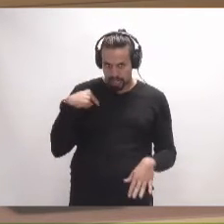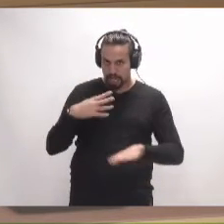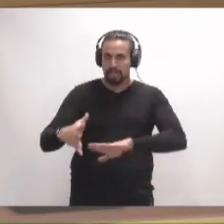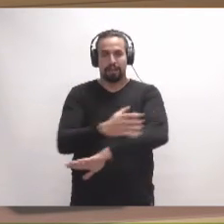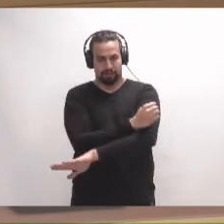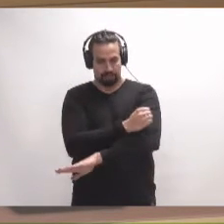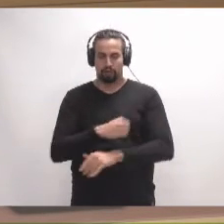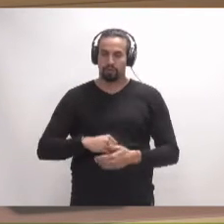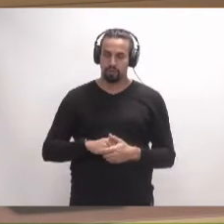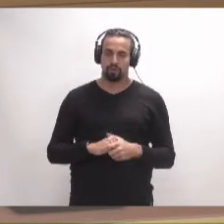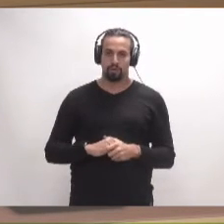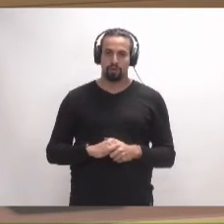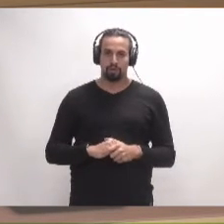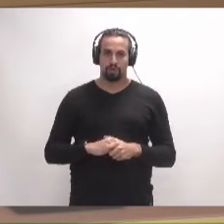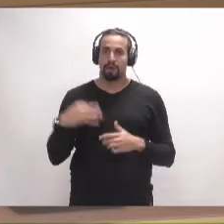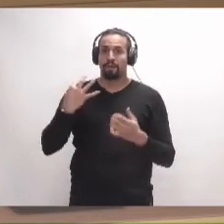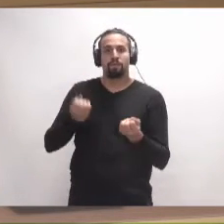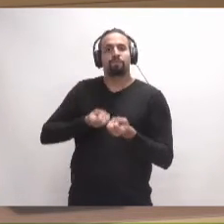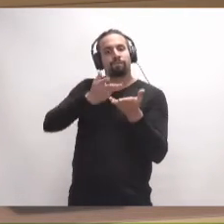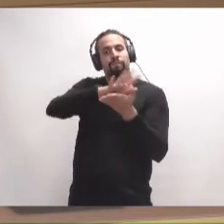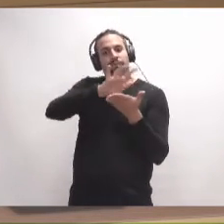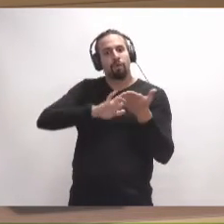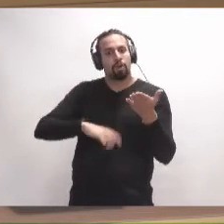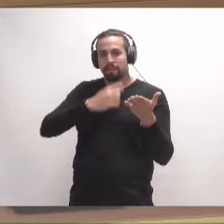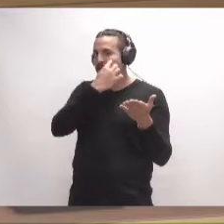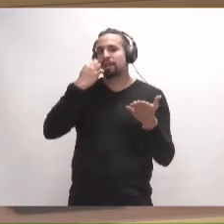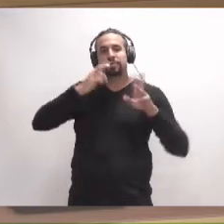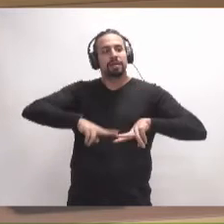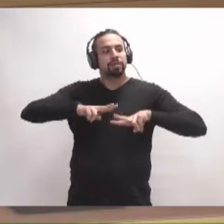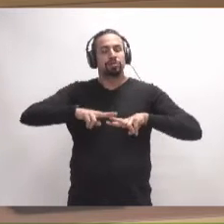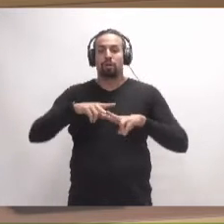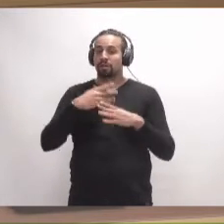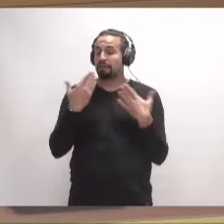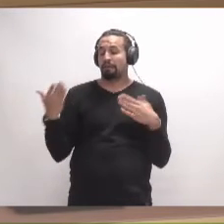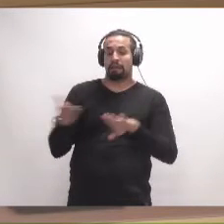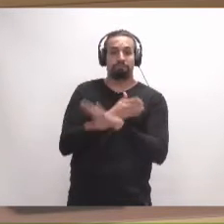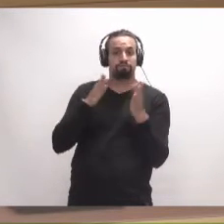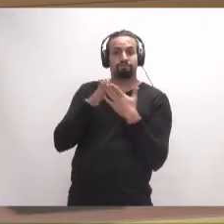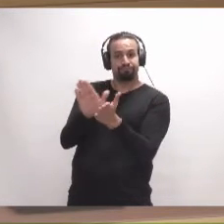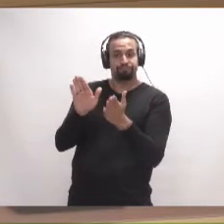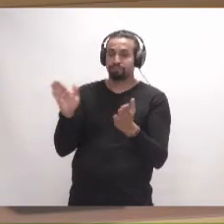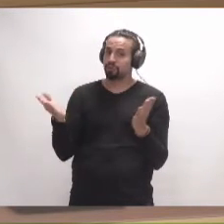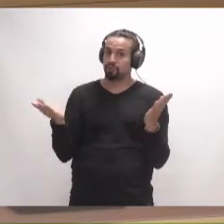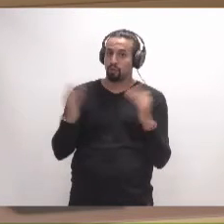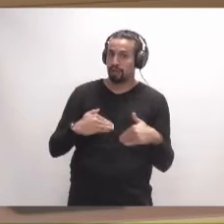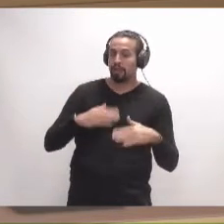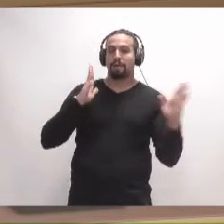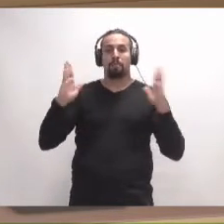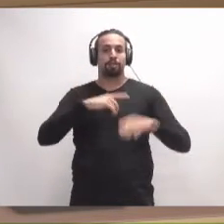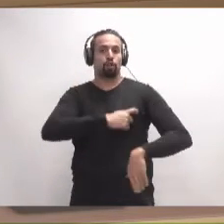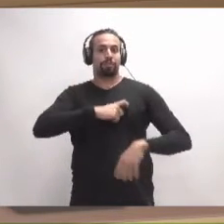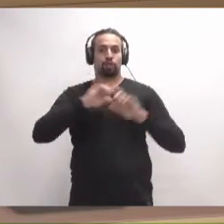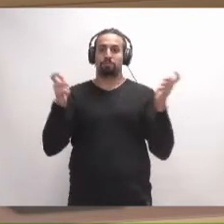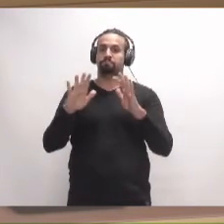Tengo que hacer referencia al informe de la intervención, que no estaba emitido en el momento en el que se celebró la comisión